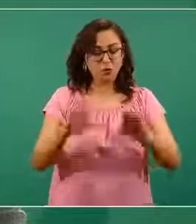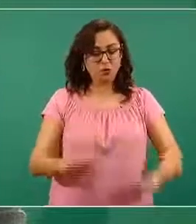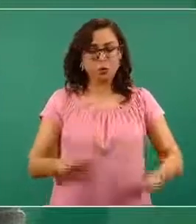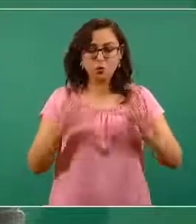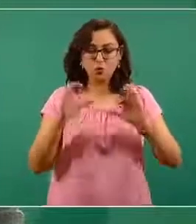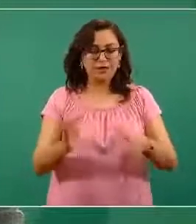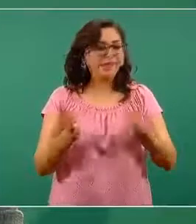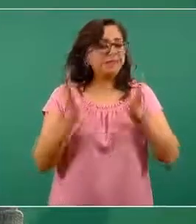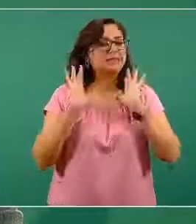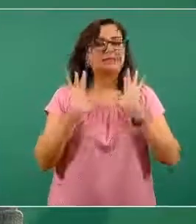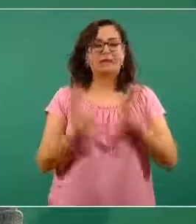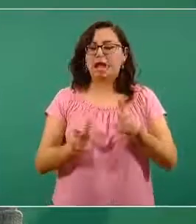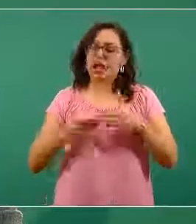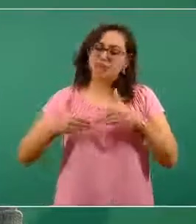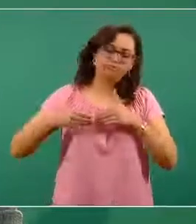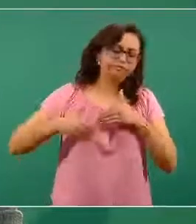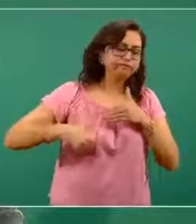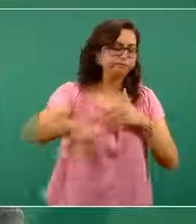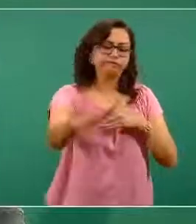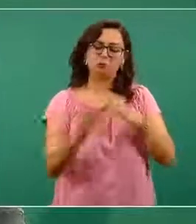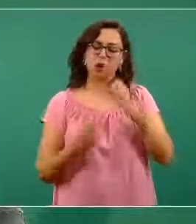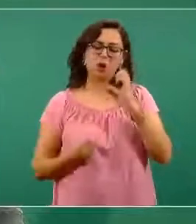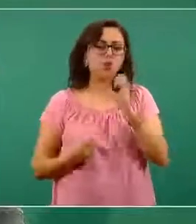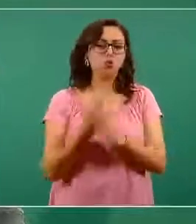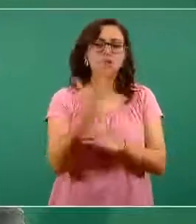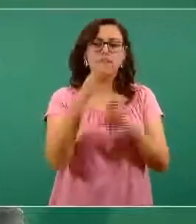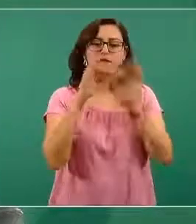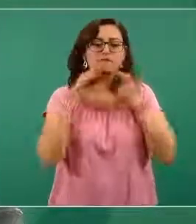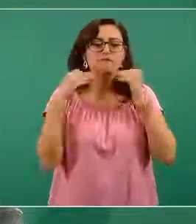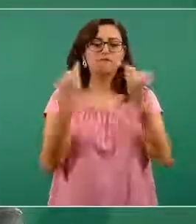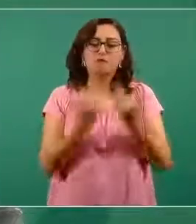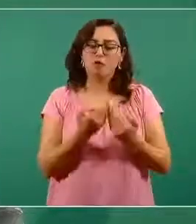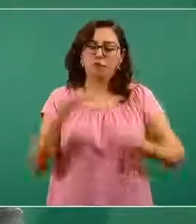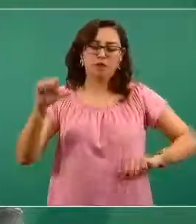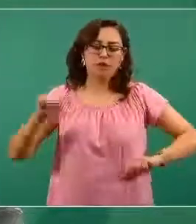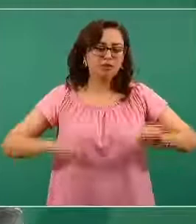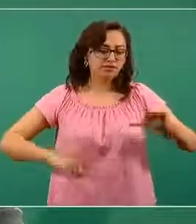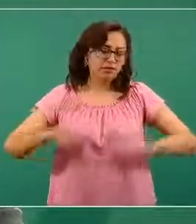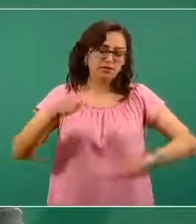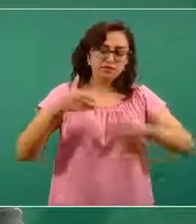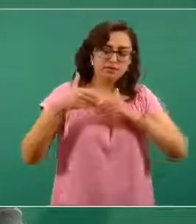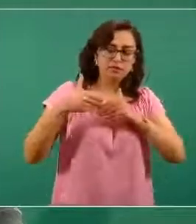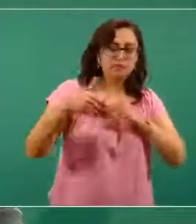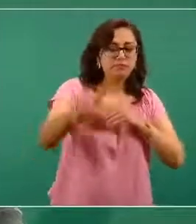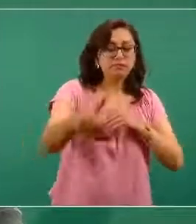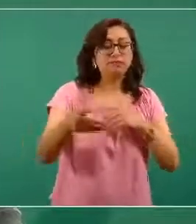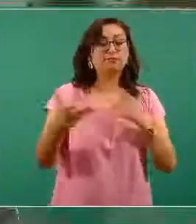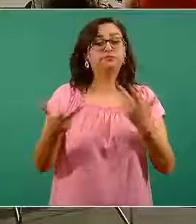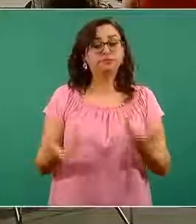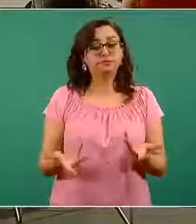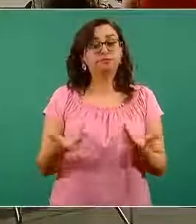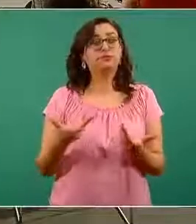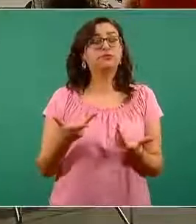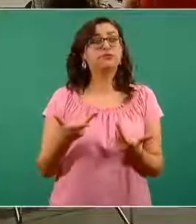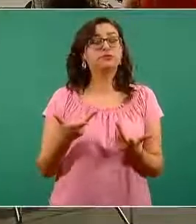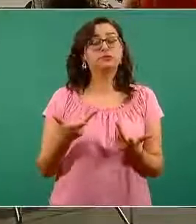tener estas precauciones. El filtro familiar que se trabajó con